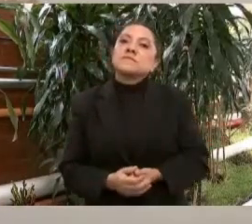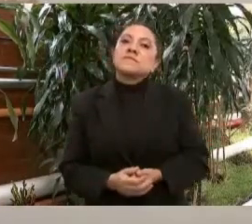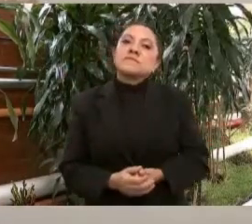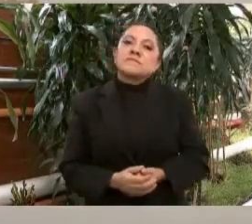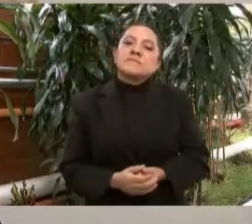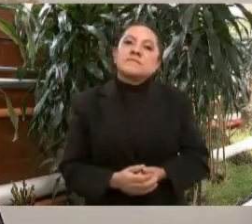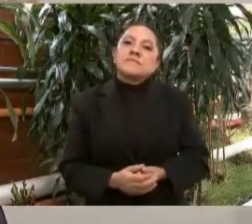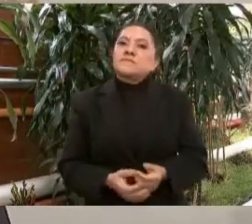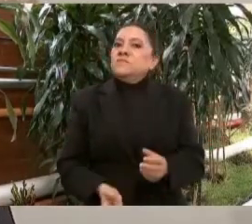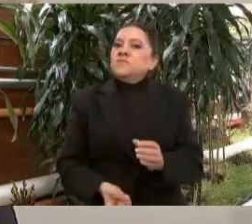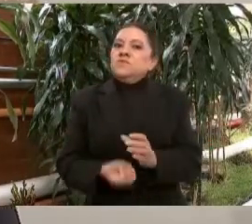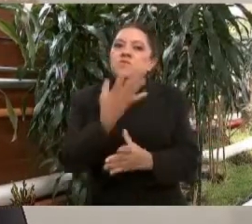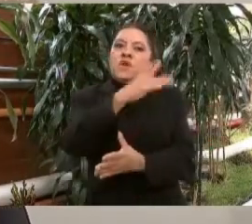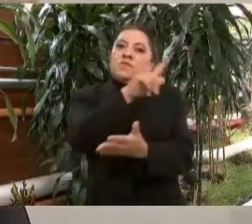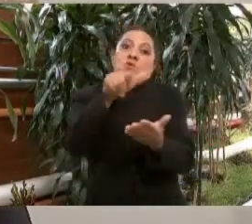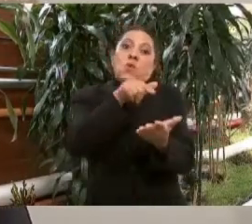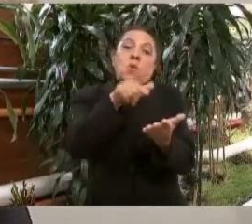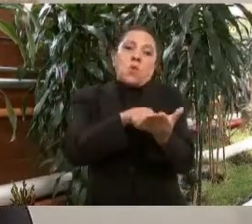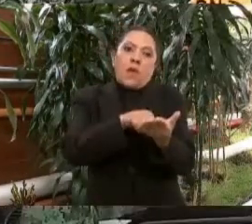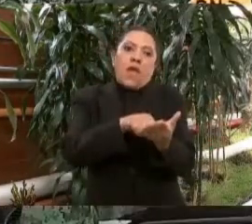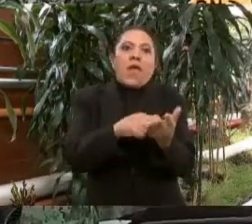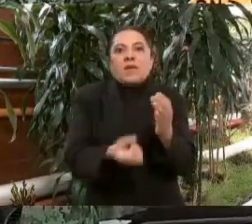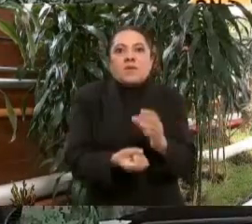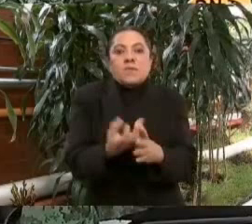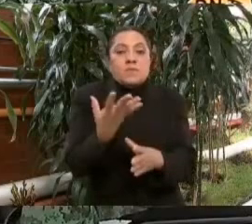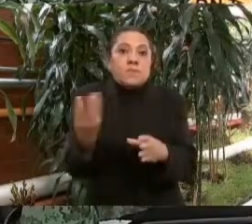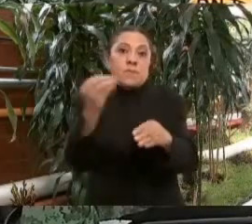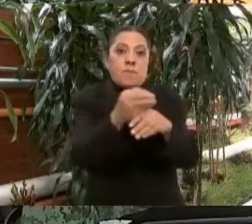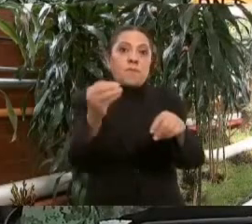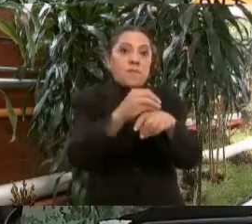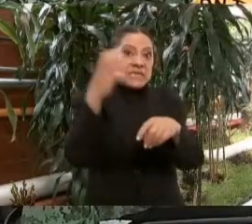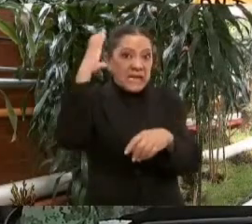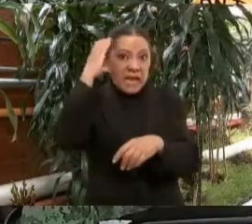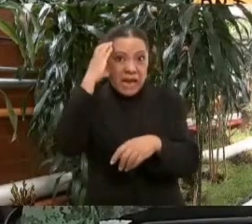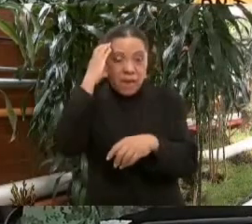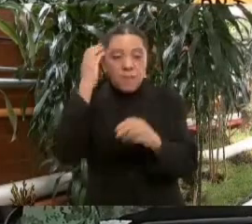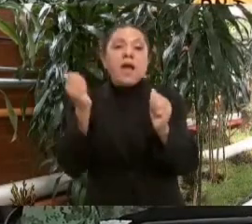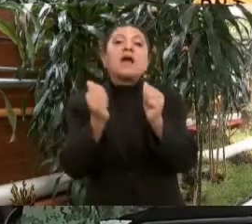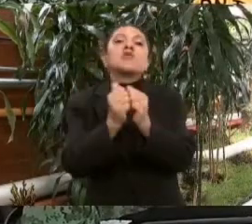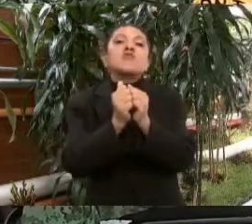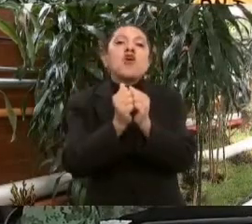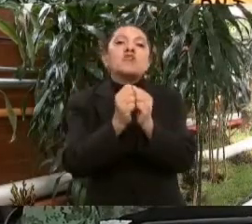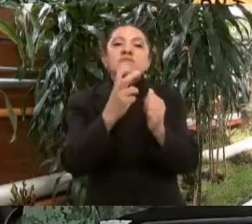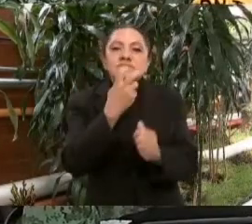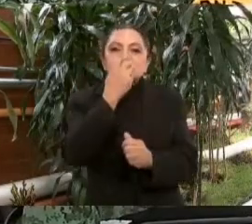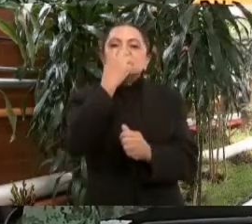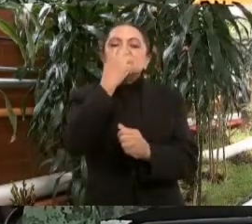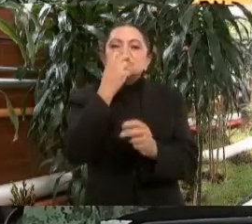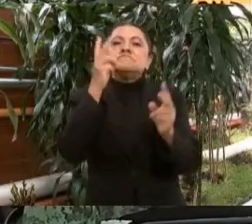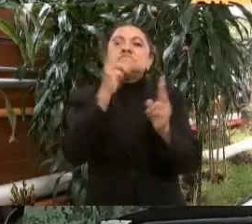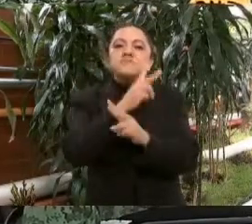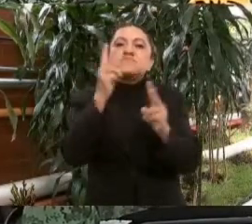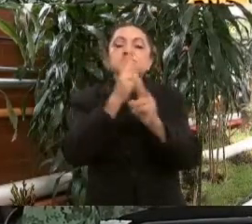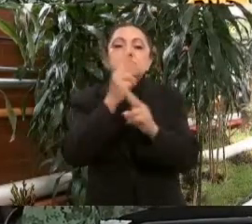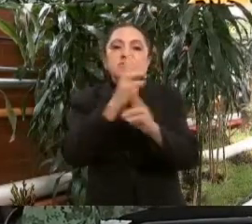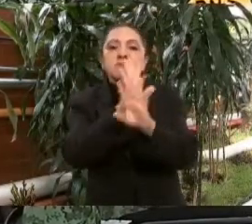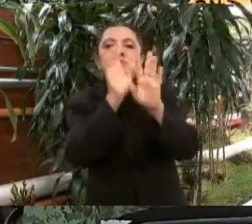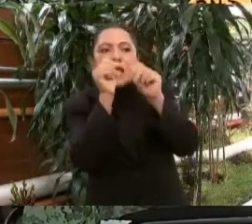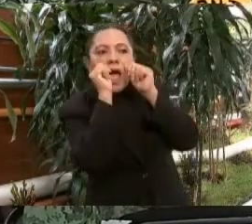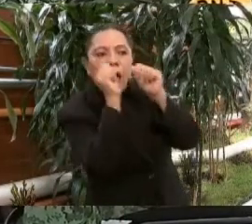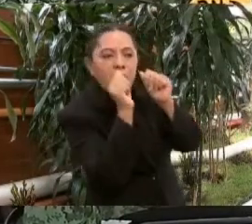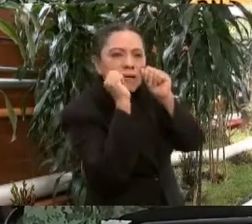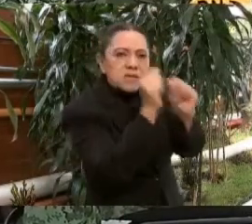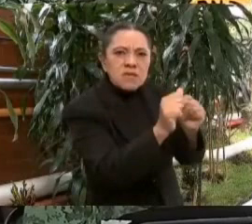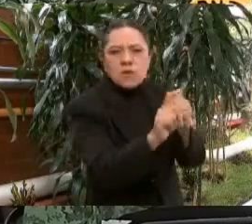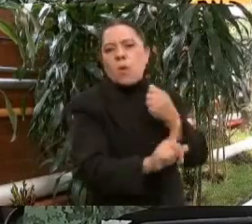nuevos espacios con camas, con ventiladores y se atendió el problema.